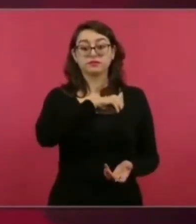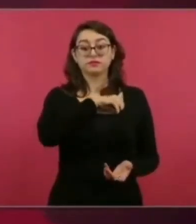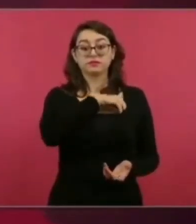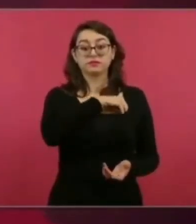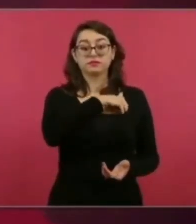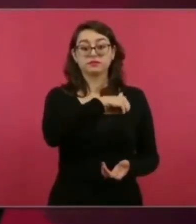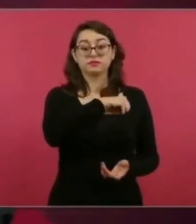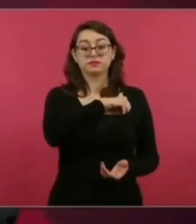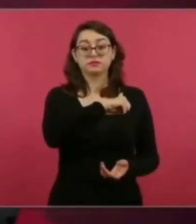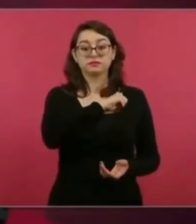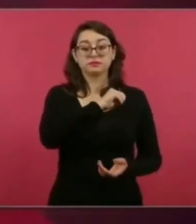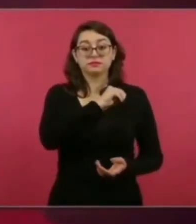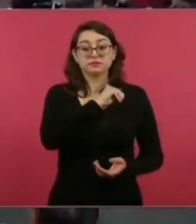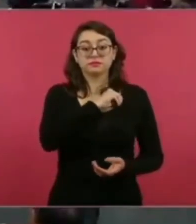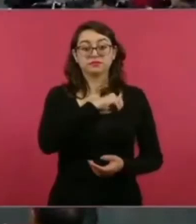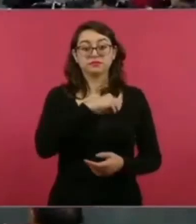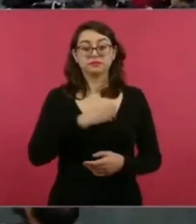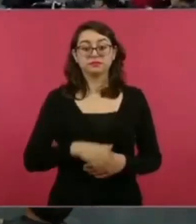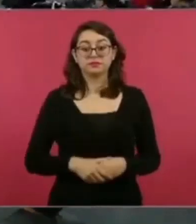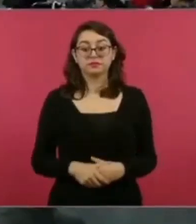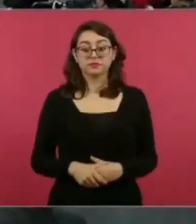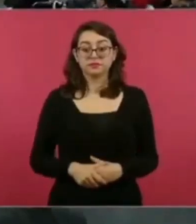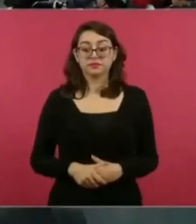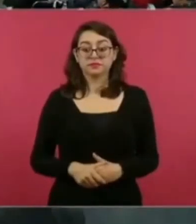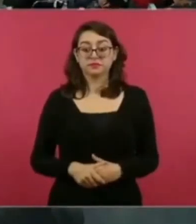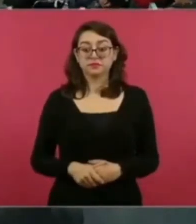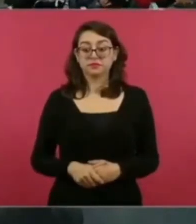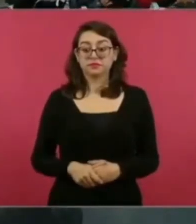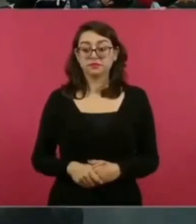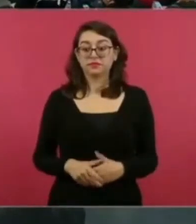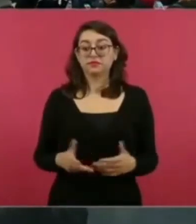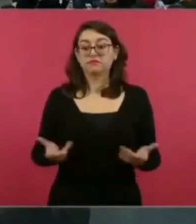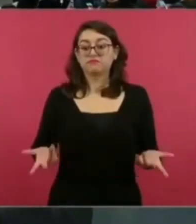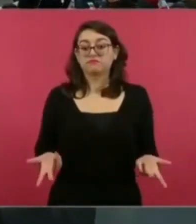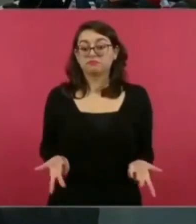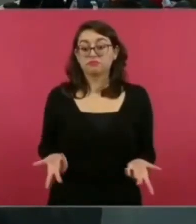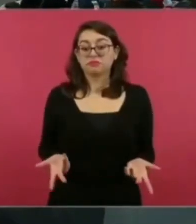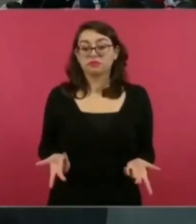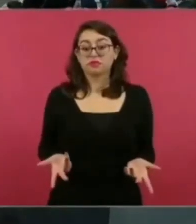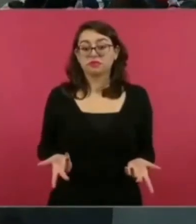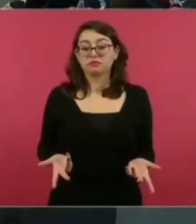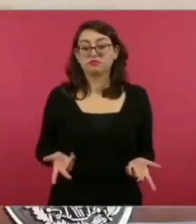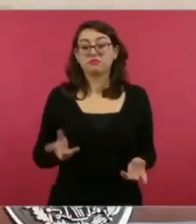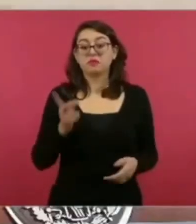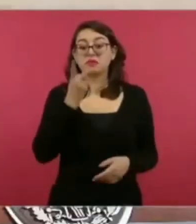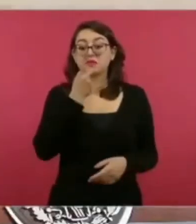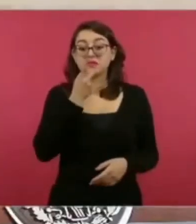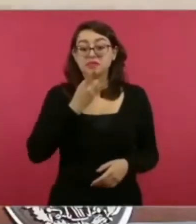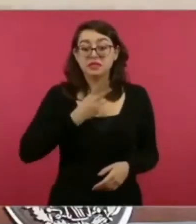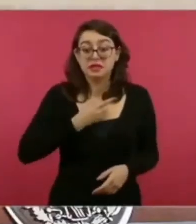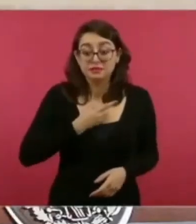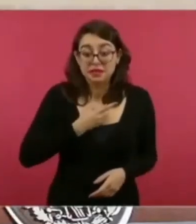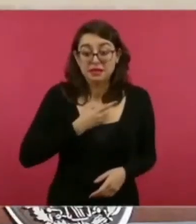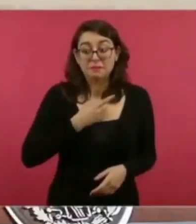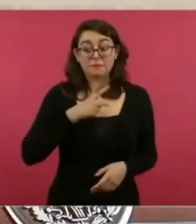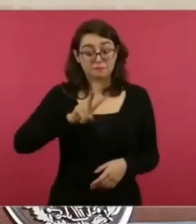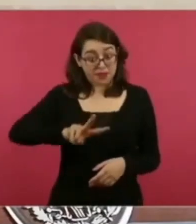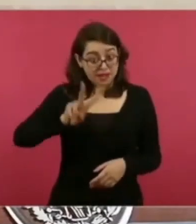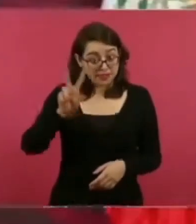suponiendo sin conceder no dicen diga usted si es cierto como lo es